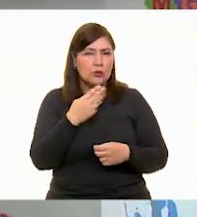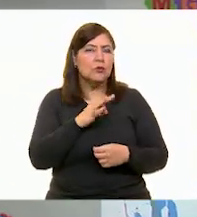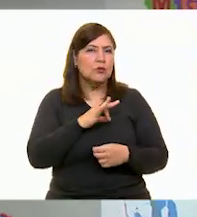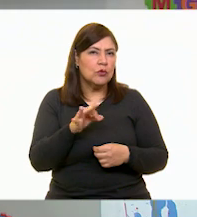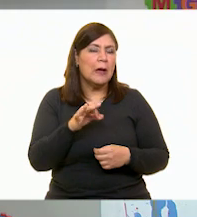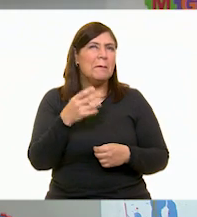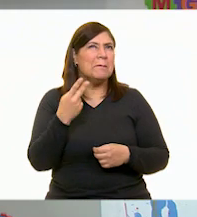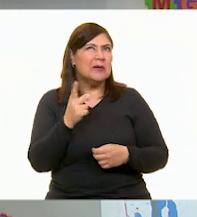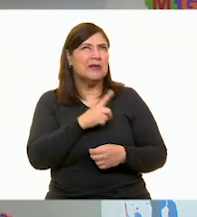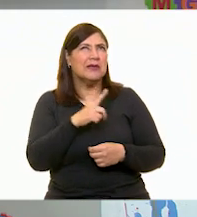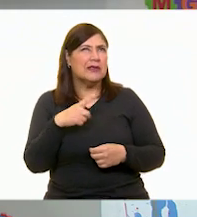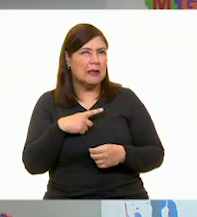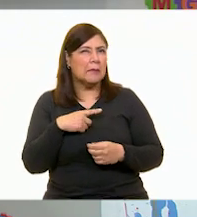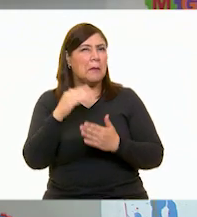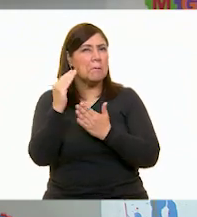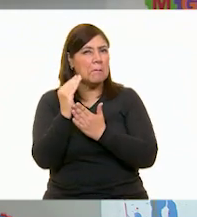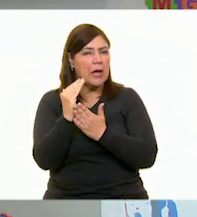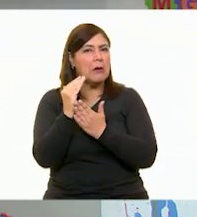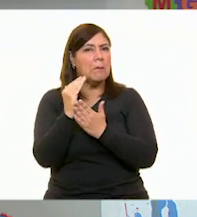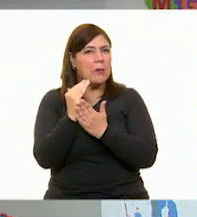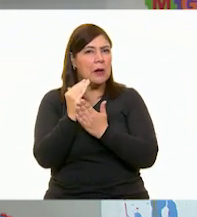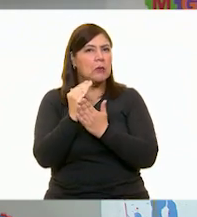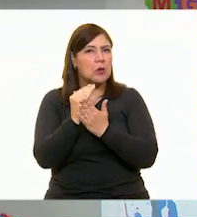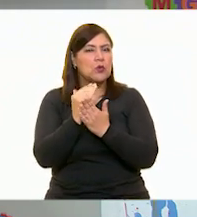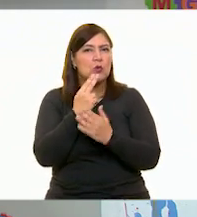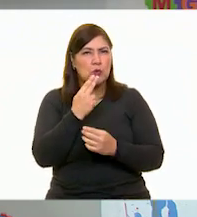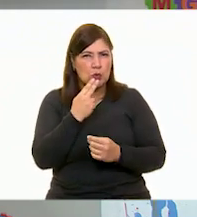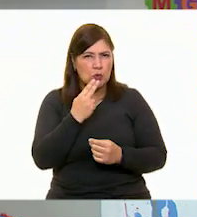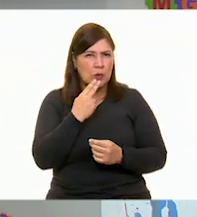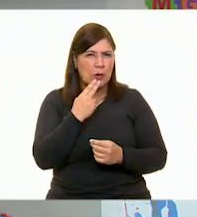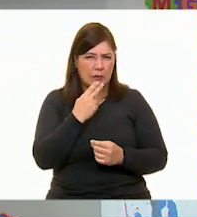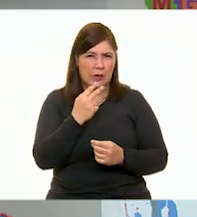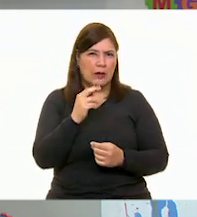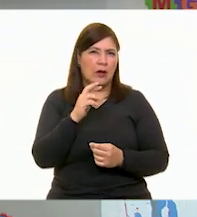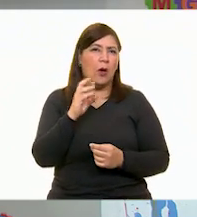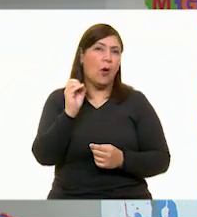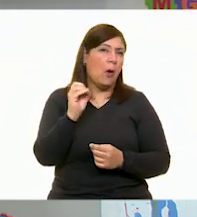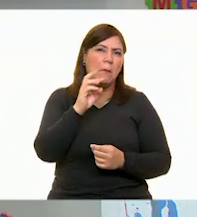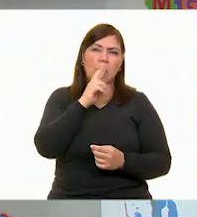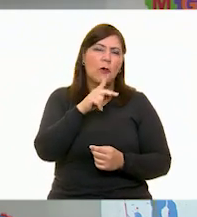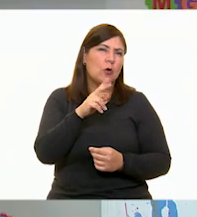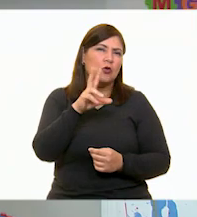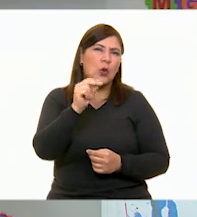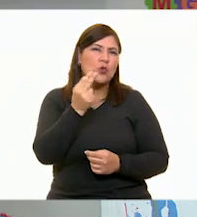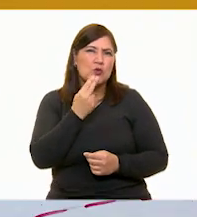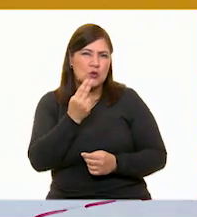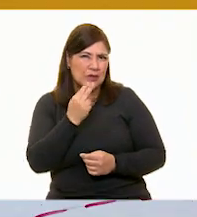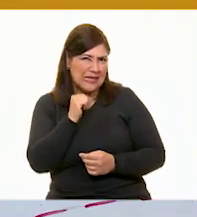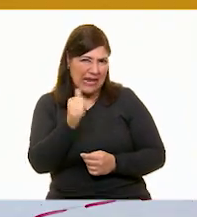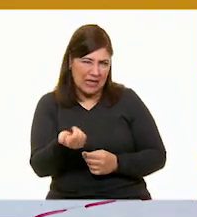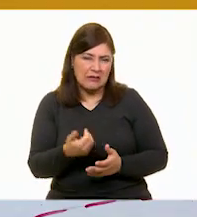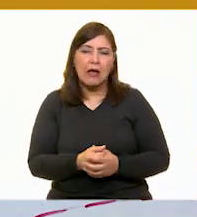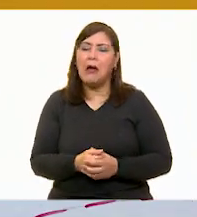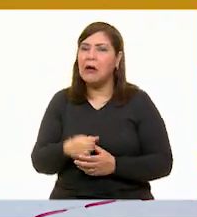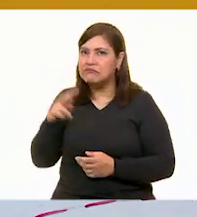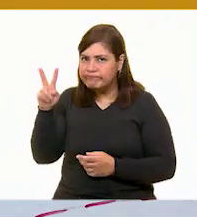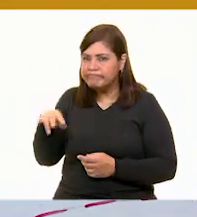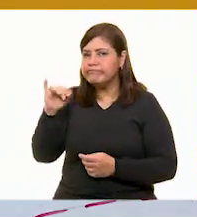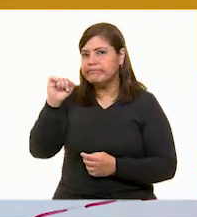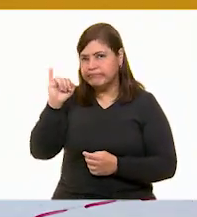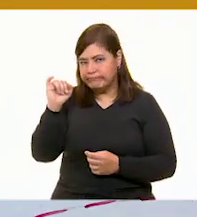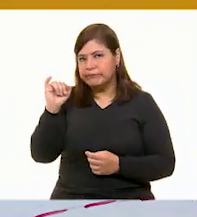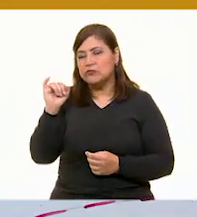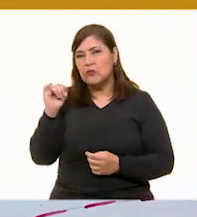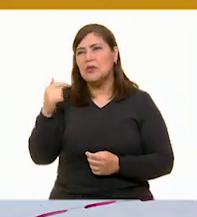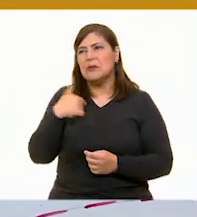hay que pensar en disminuir el uso o usarlas lo mínimo posible o dejar de usarlas de plano. Pues sí, porque